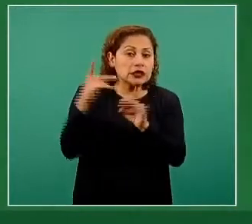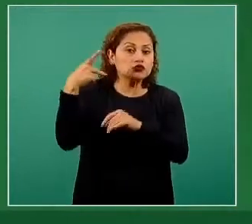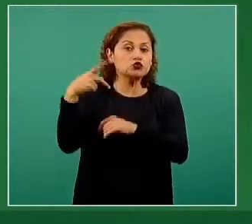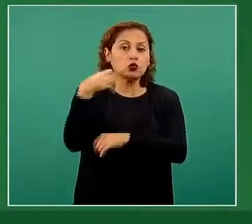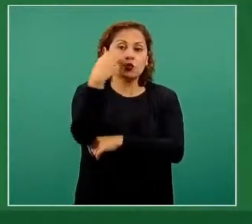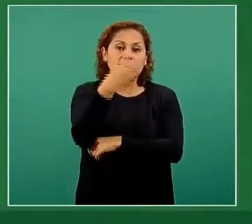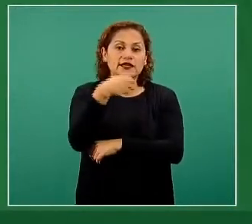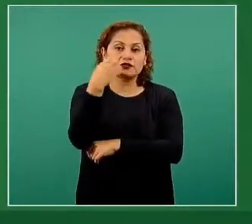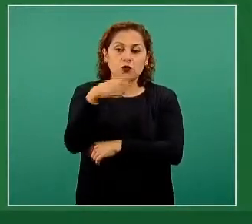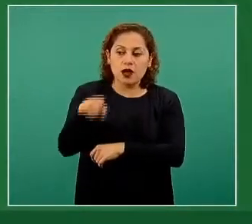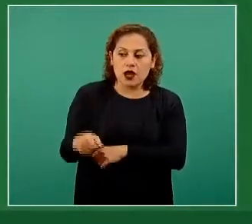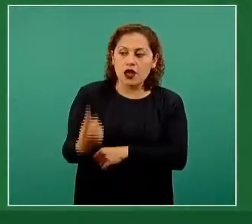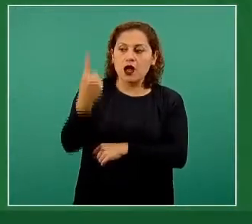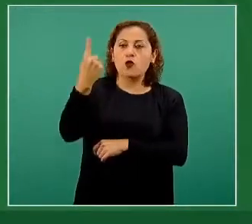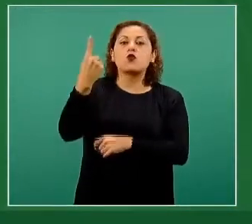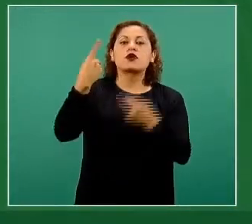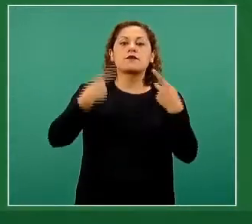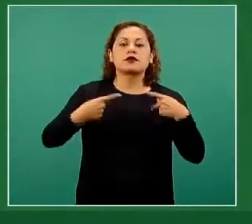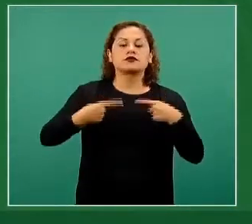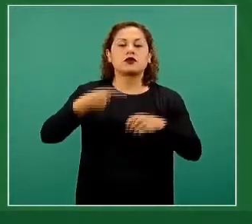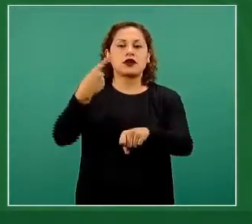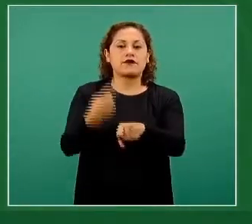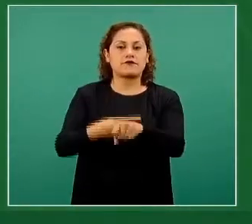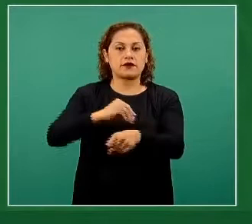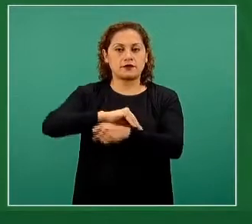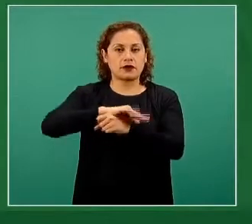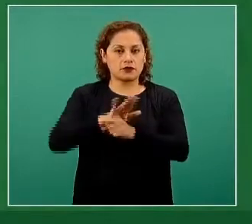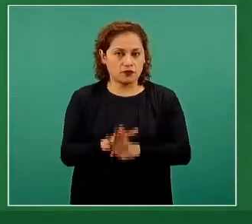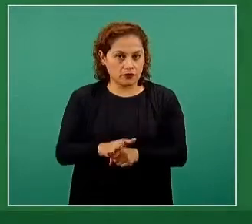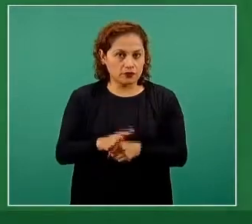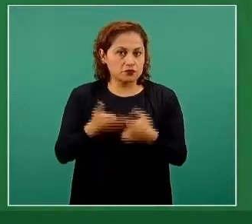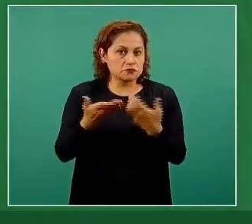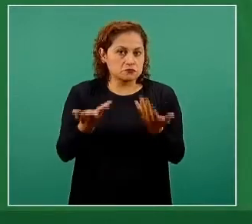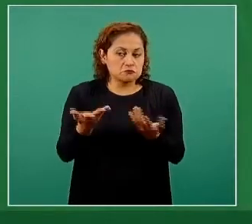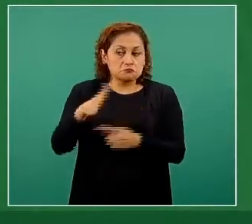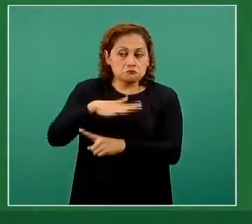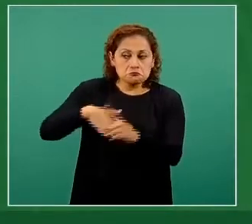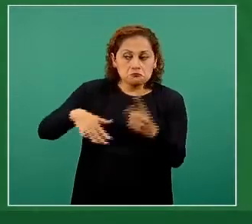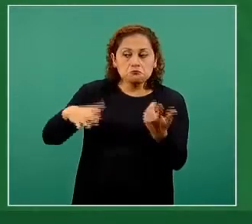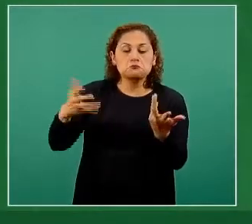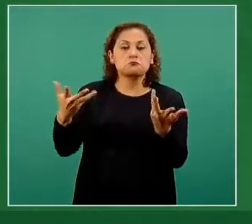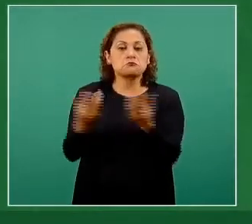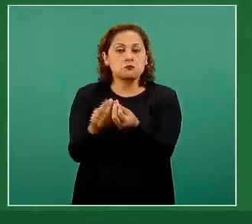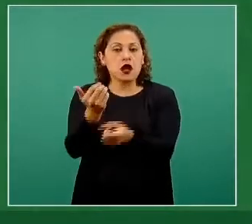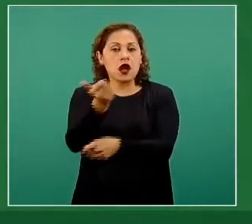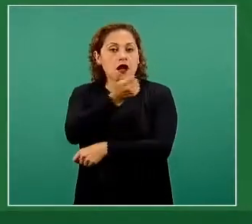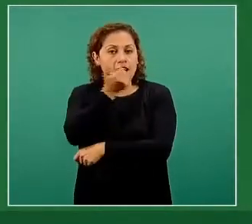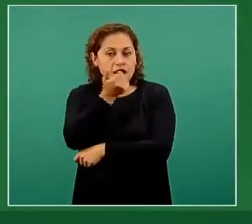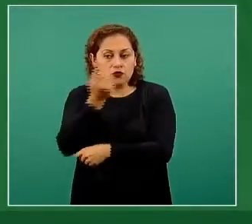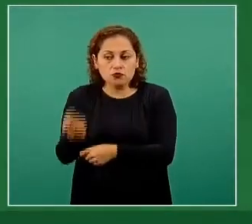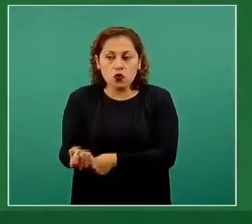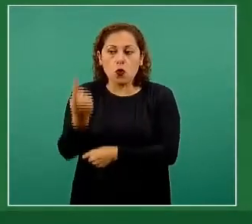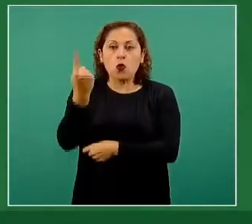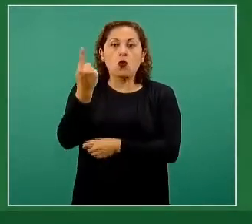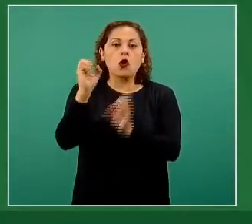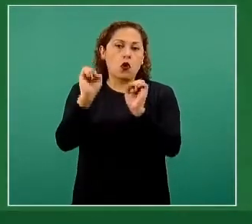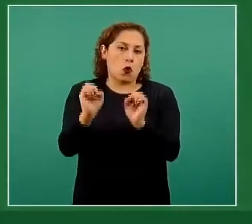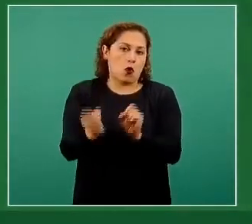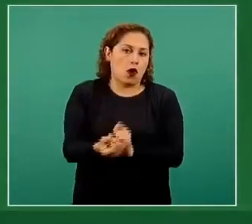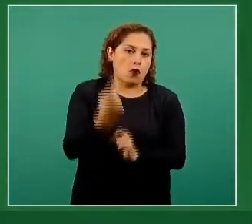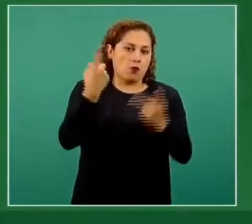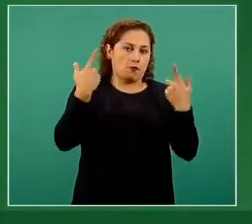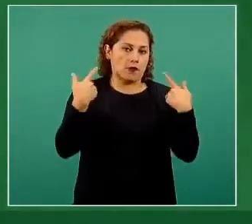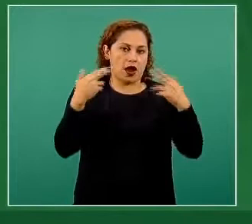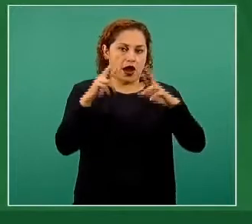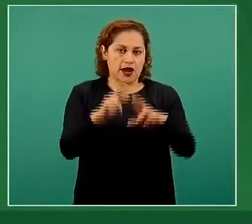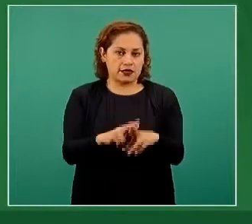presentar un caso positivo de COVID? Ya sea entre alguno de sus compañeros o alguno de sus maestros. ¿Cuál